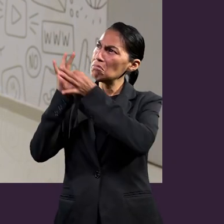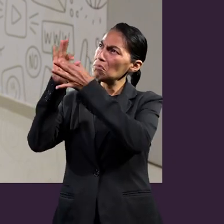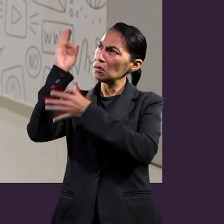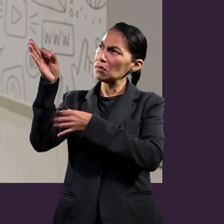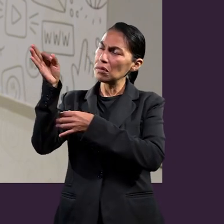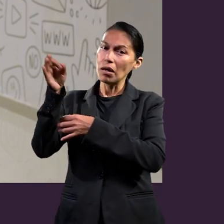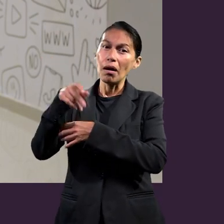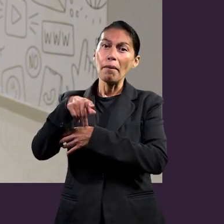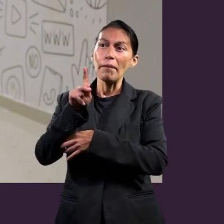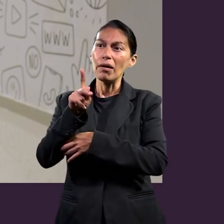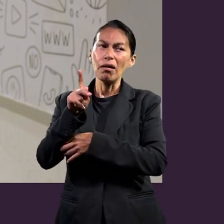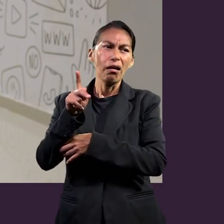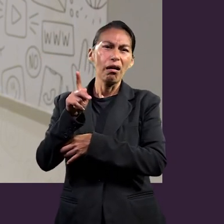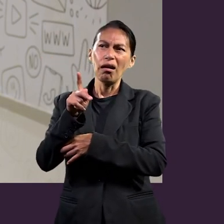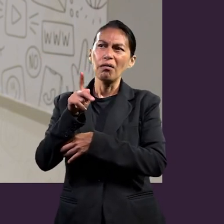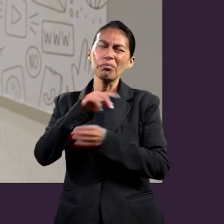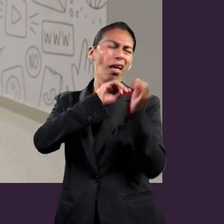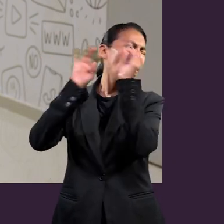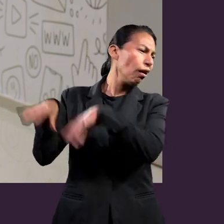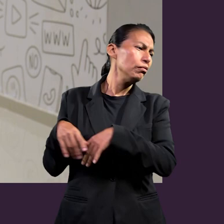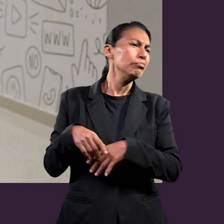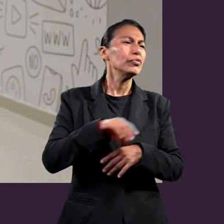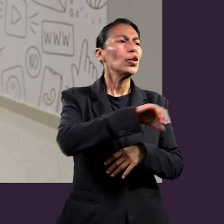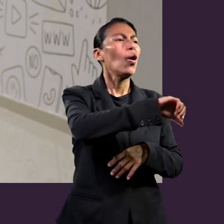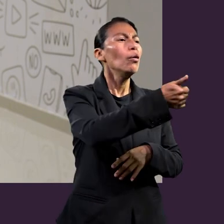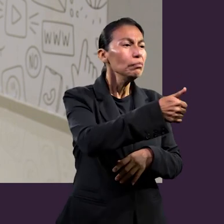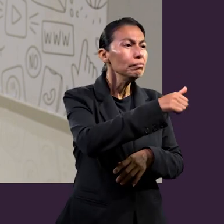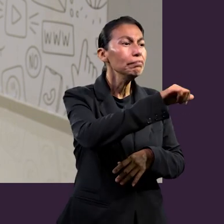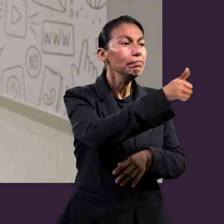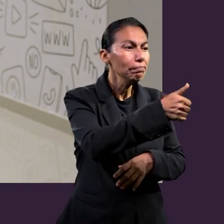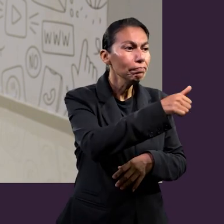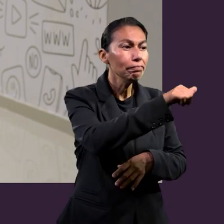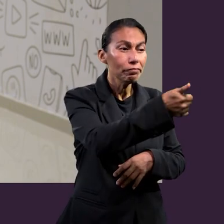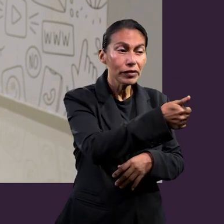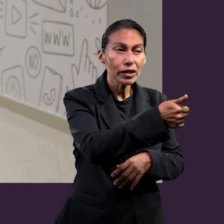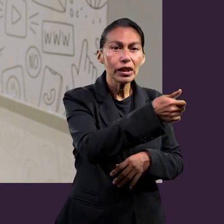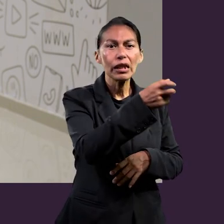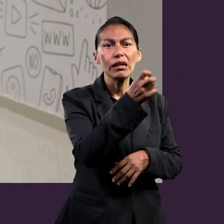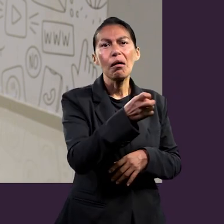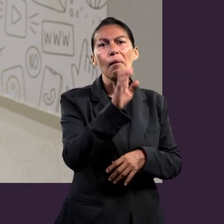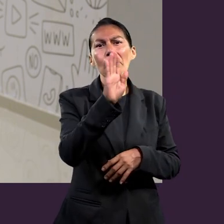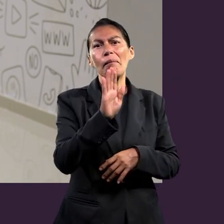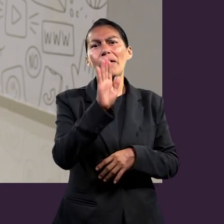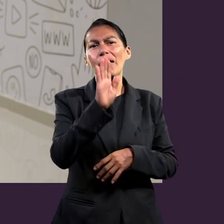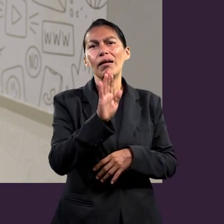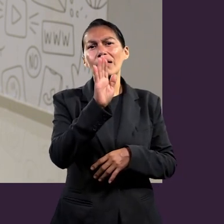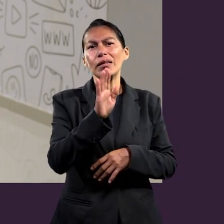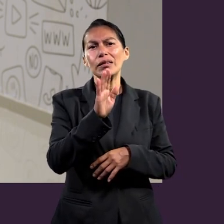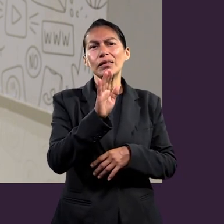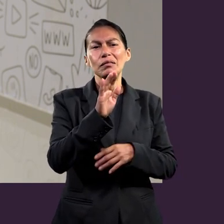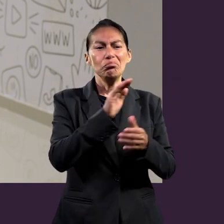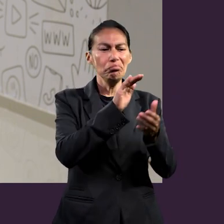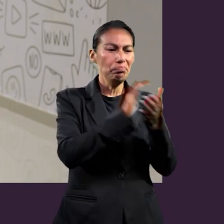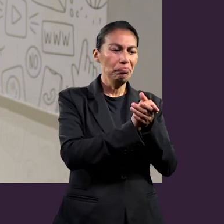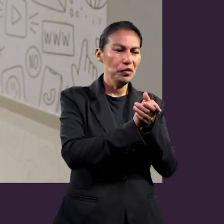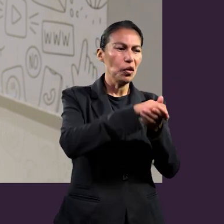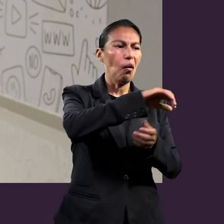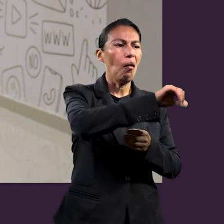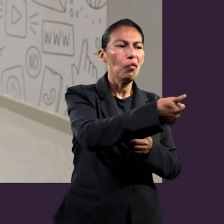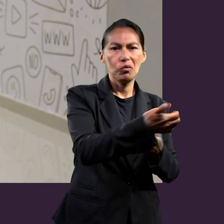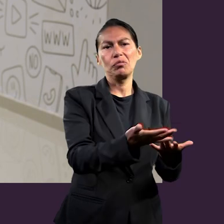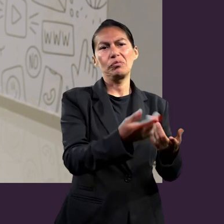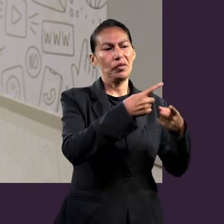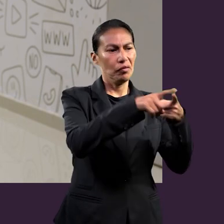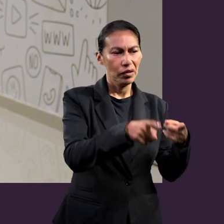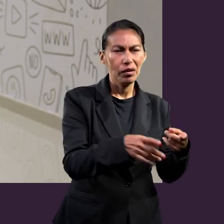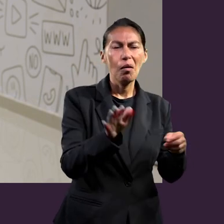acepta, es como negar el primer esposo, o sea, que hay adulterio espiritual. Entonces, se le amonesta que tenga